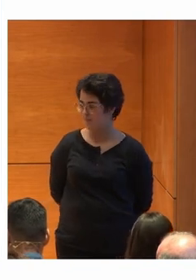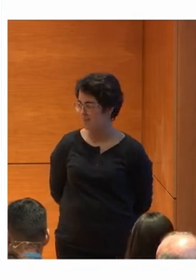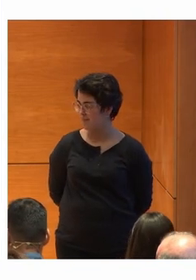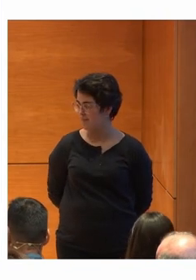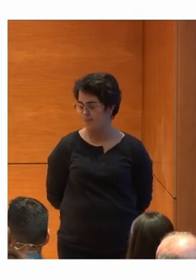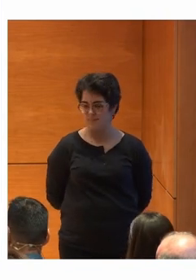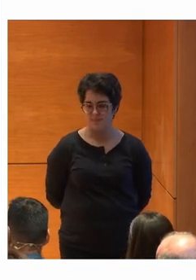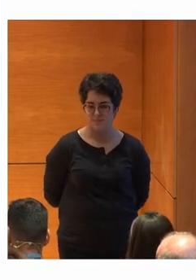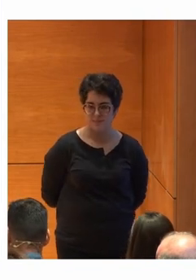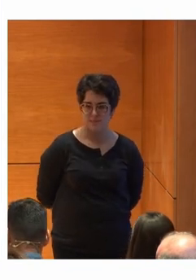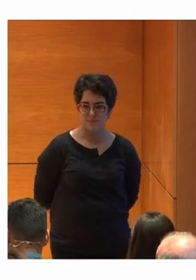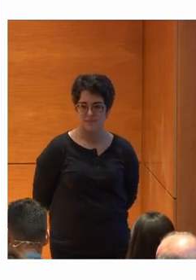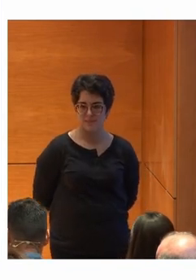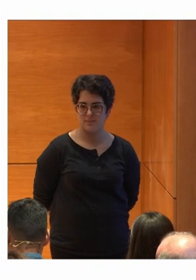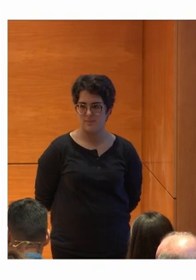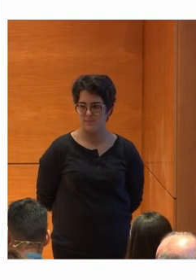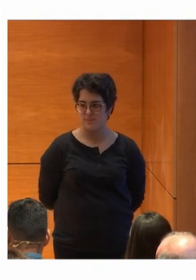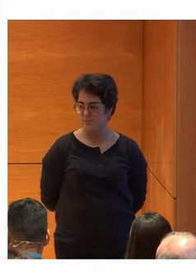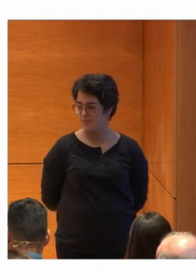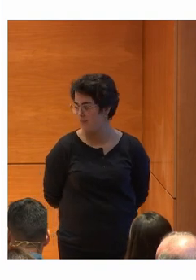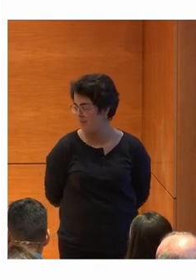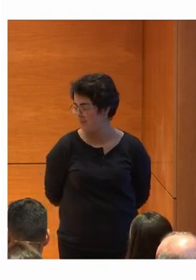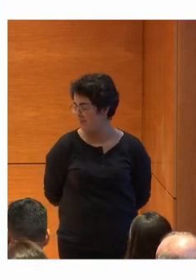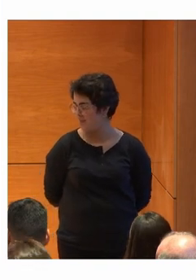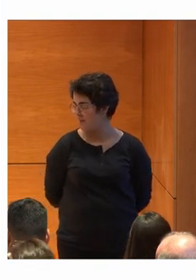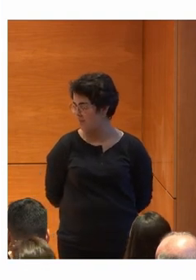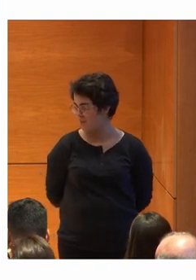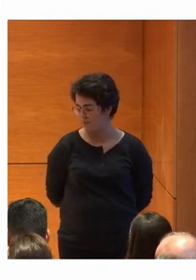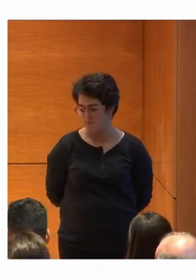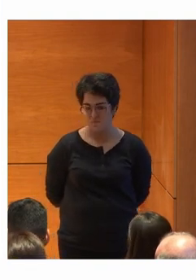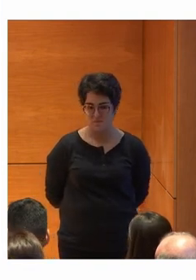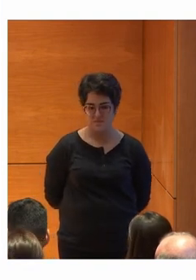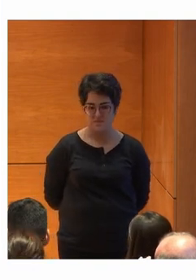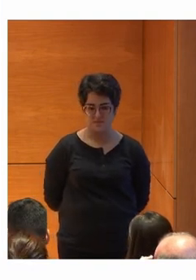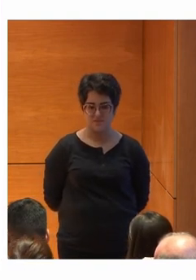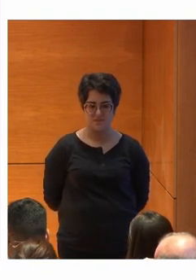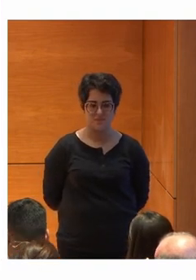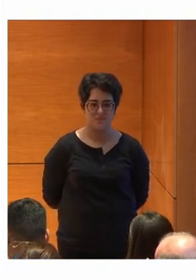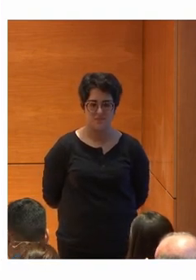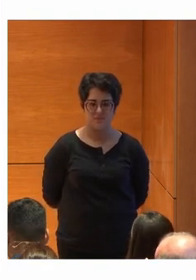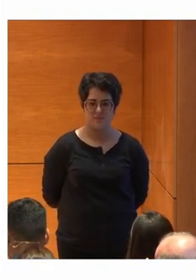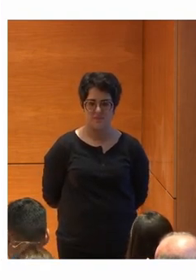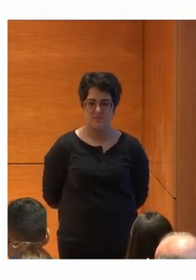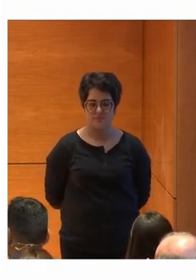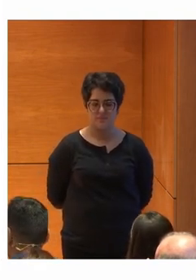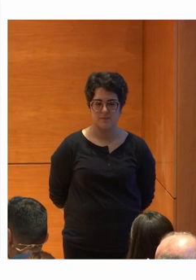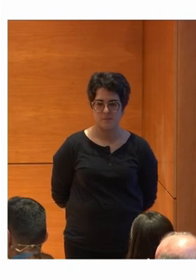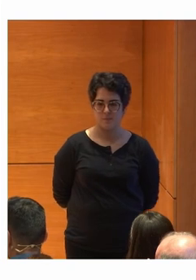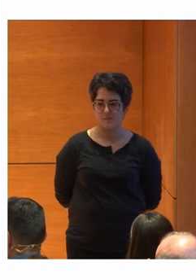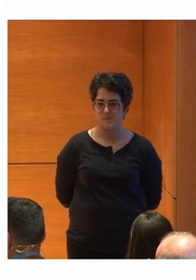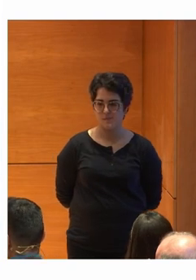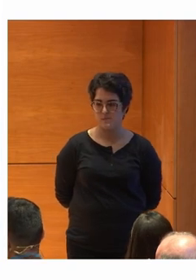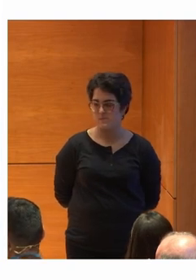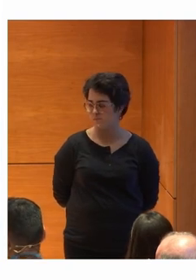comida? Vale, perfecto Pues quedamos así Y voy a ponerme contacto Con las personas Que me has dicho Vale, gracias Un